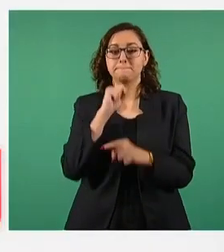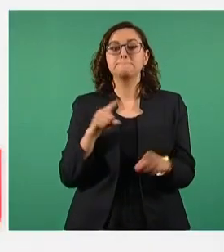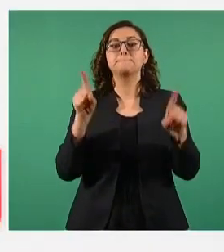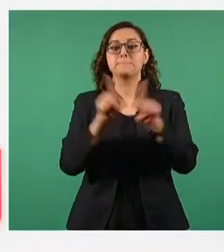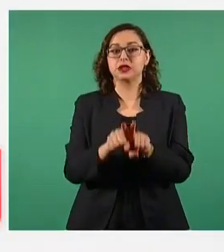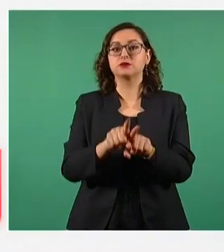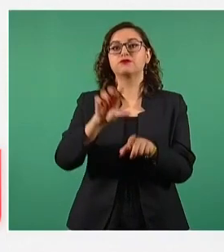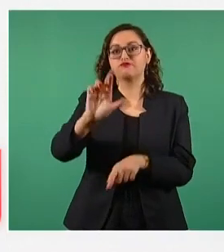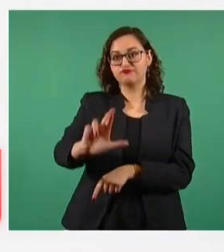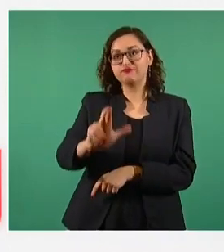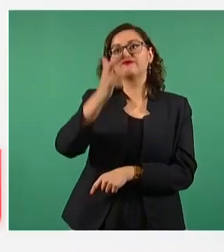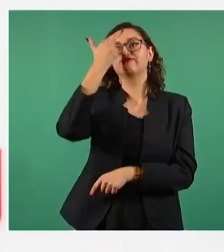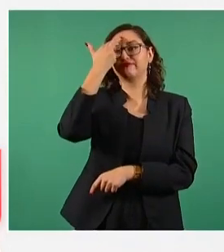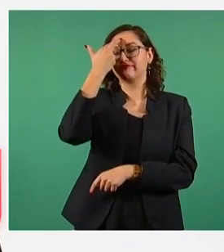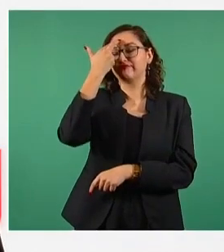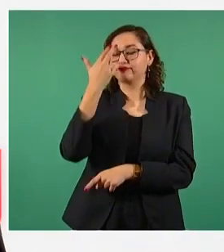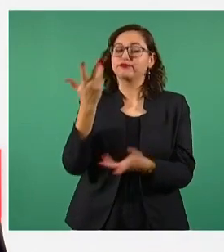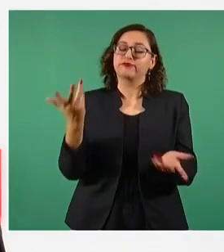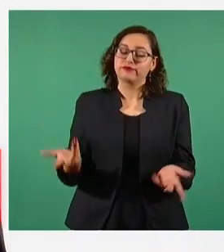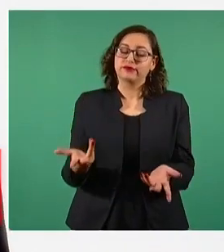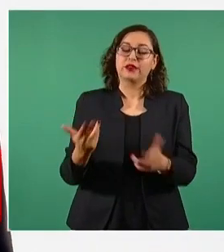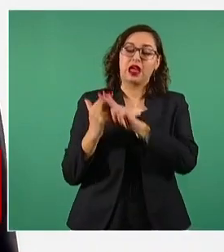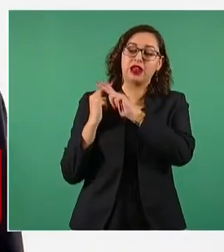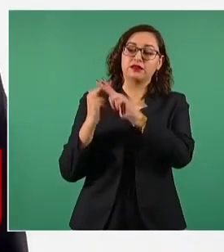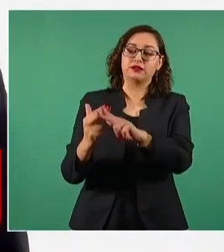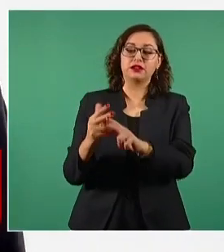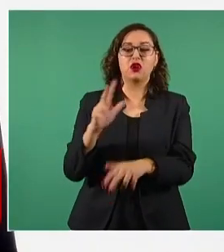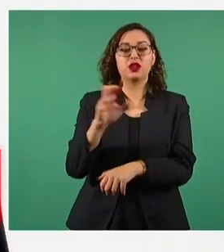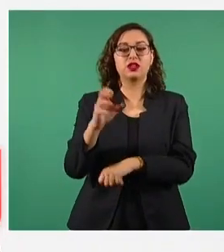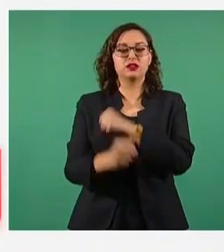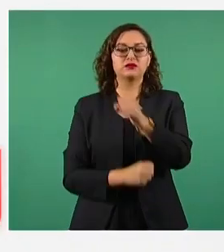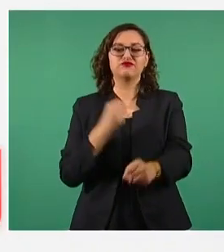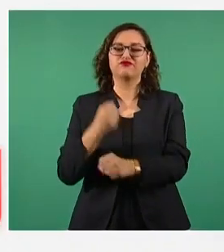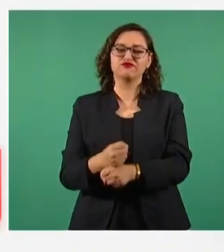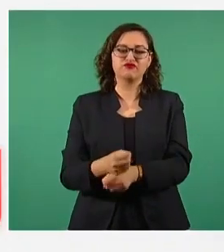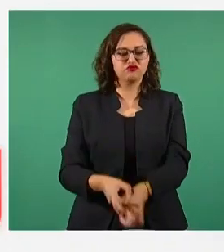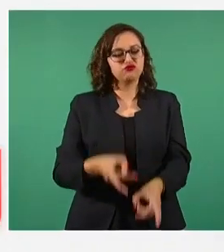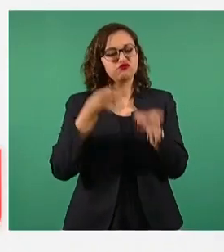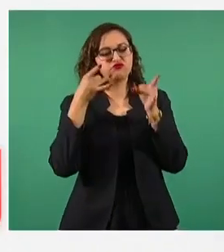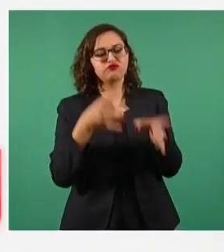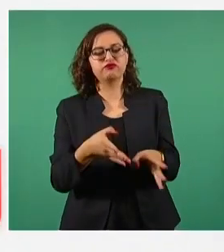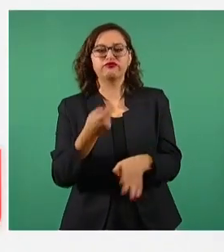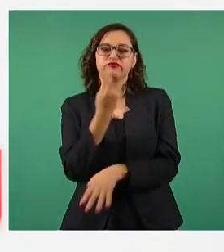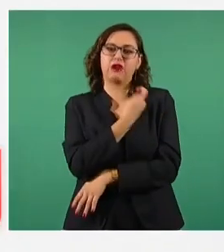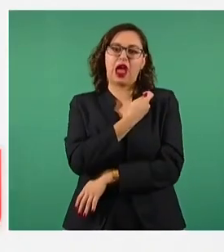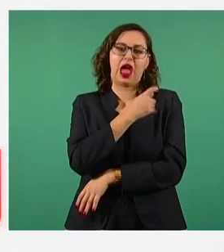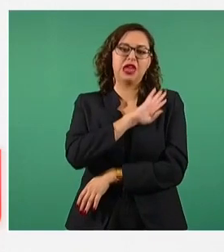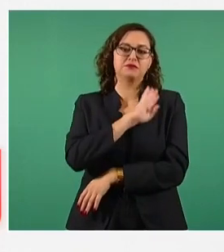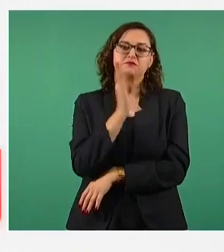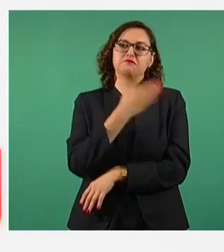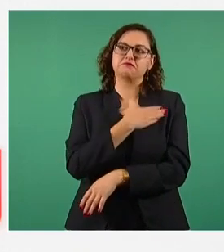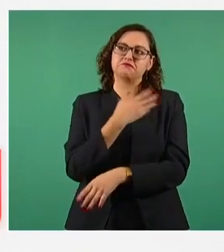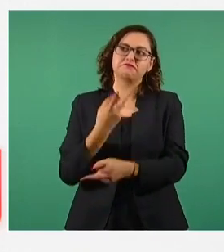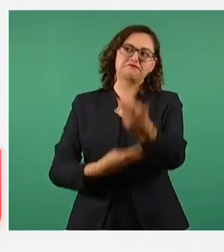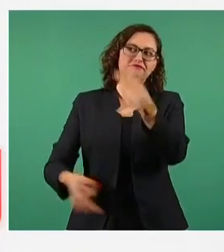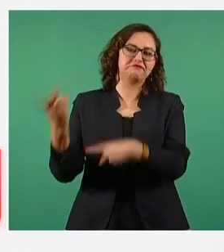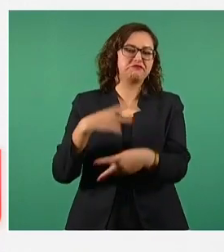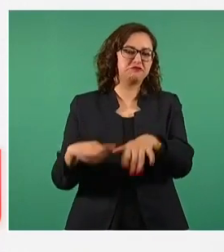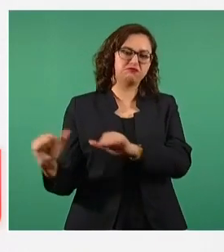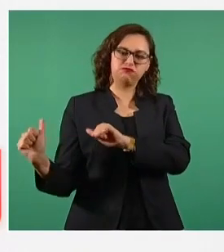de Tenochtitlán hace 500 años por la invasión española,